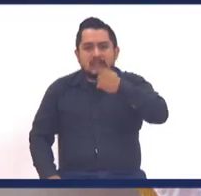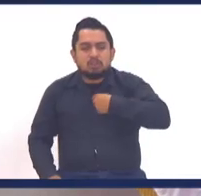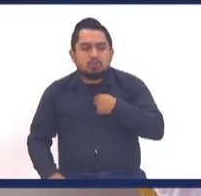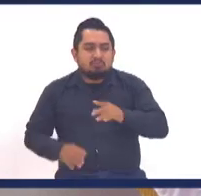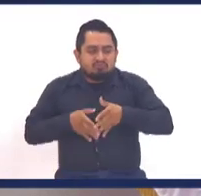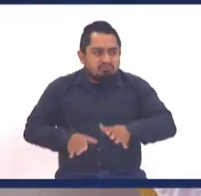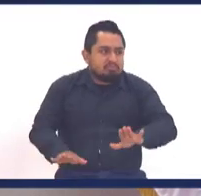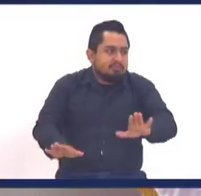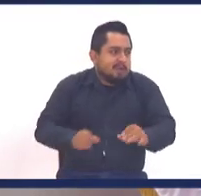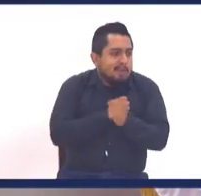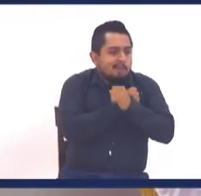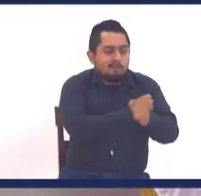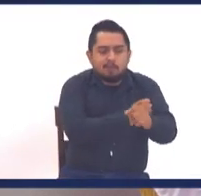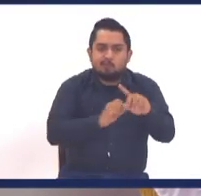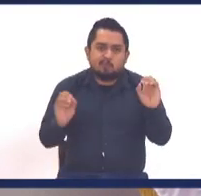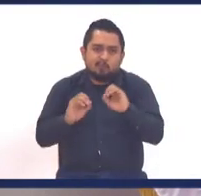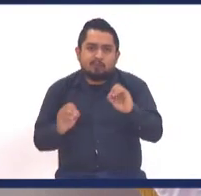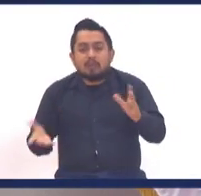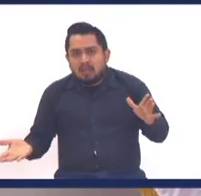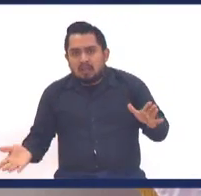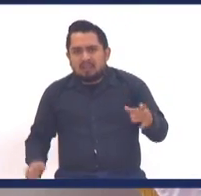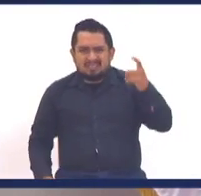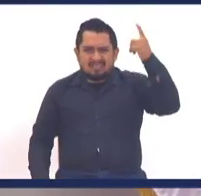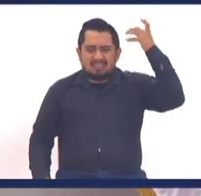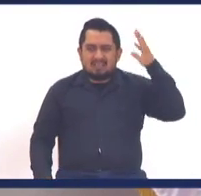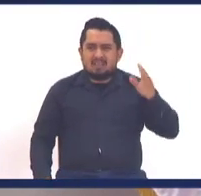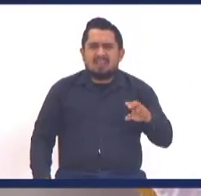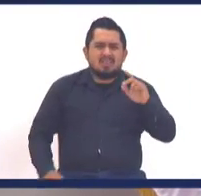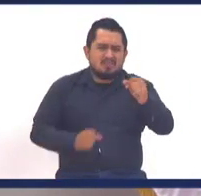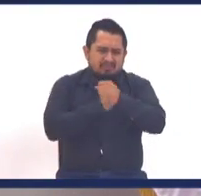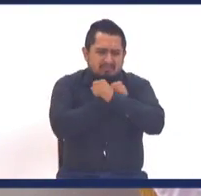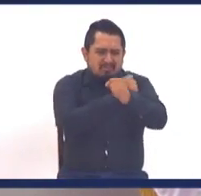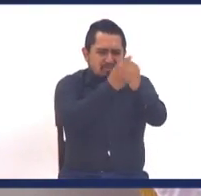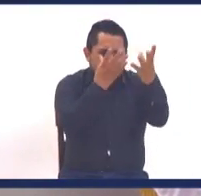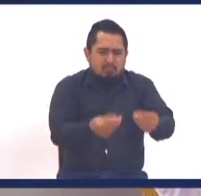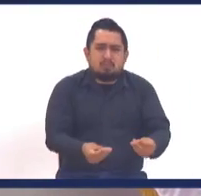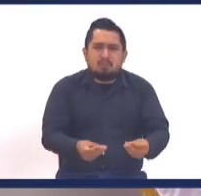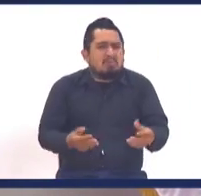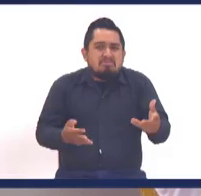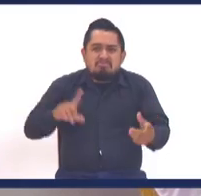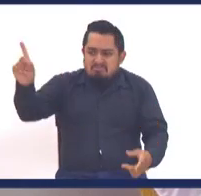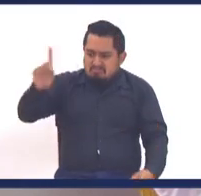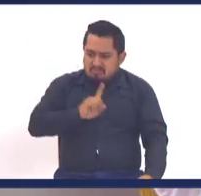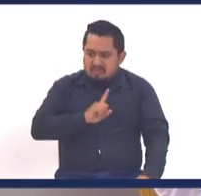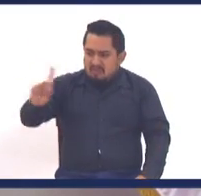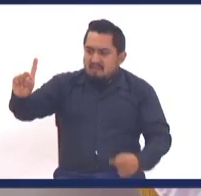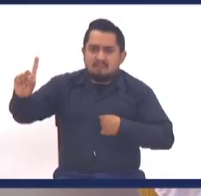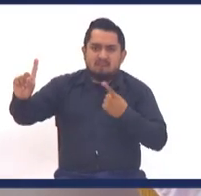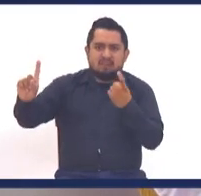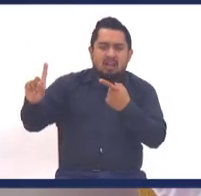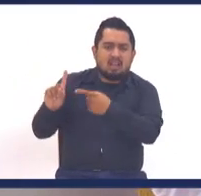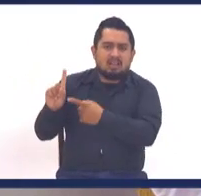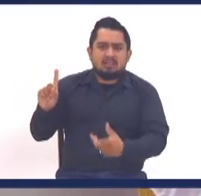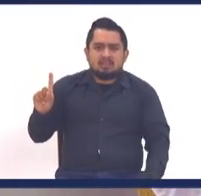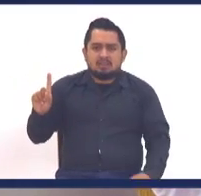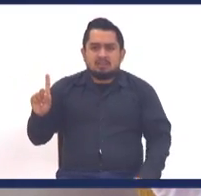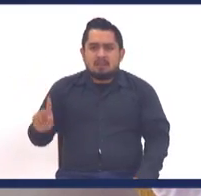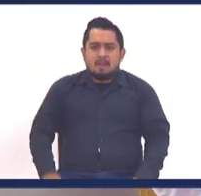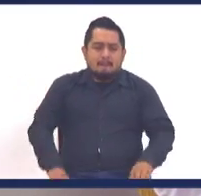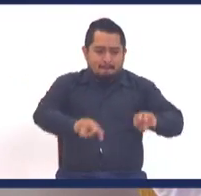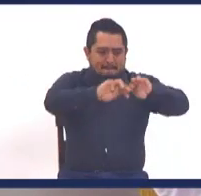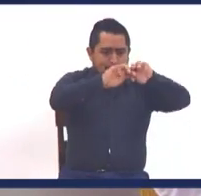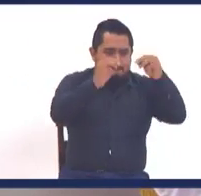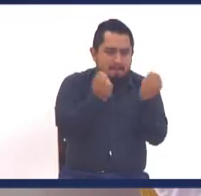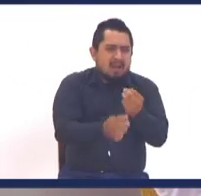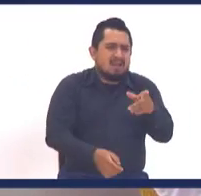nací para amar a nadie. ¿Y por qué dejaste de amar? ¿Por qué Cristo no es en ti? ¿Por qué matan los pandilleros?